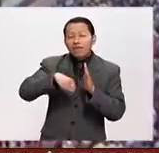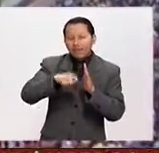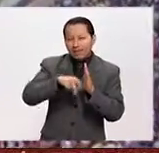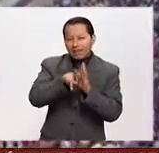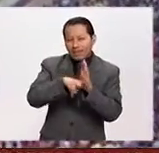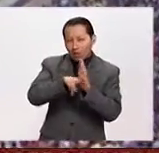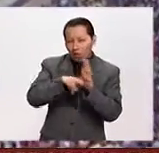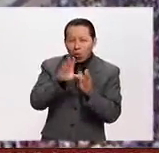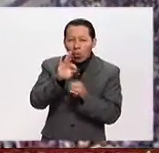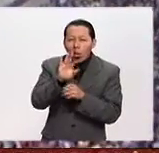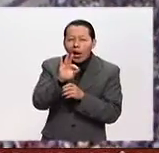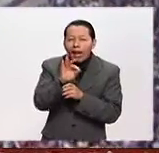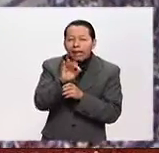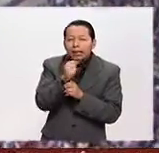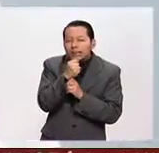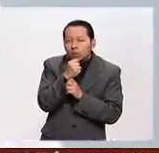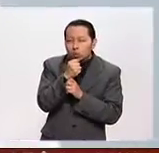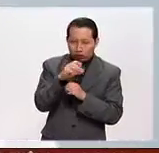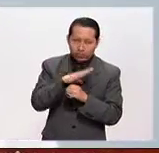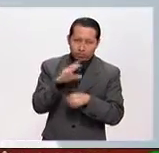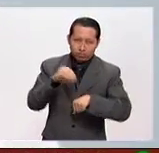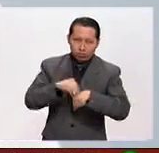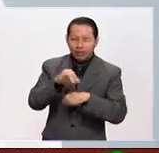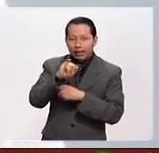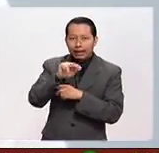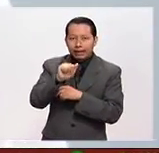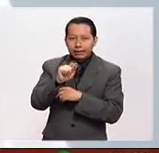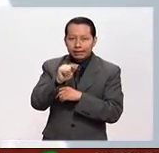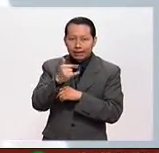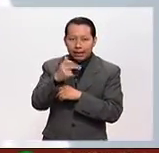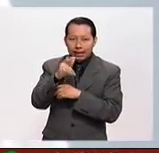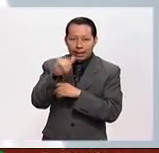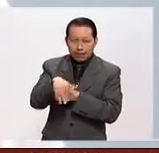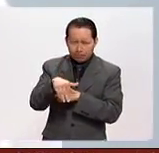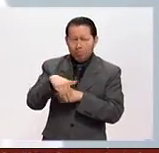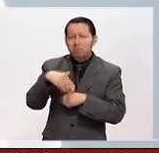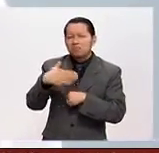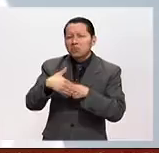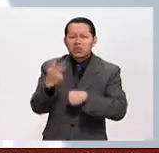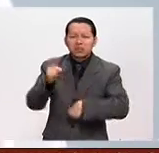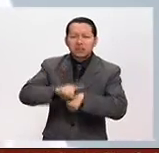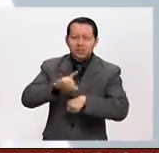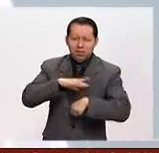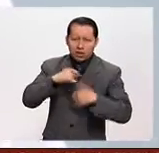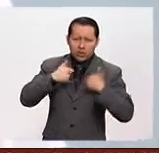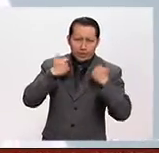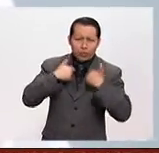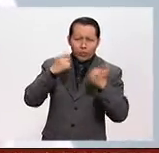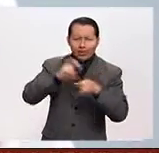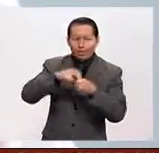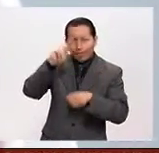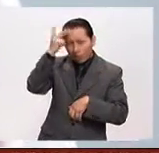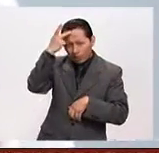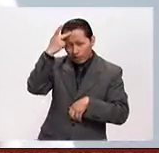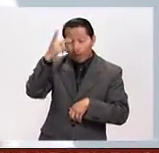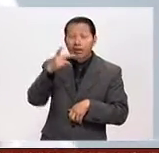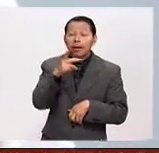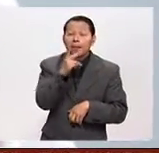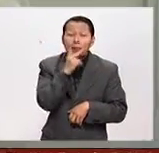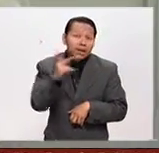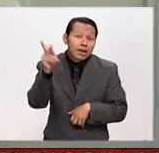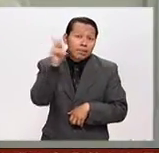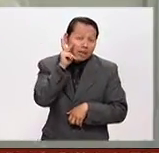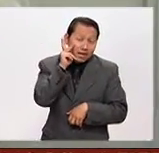publicado en la red social de Instagram y a pocos días de la jornada mundial de la juventud en Cracovia, en Polonia, el pontífice